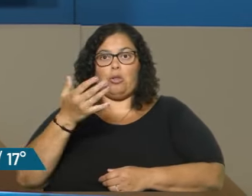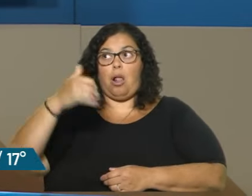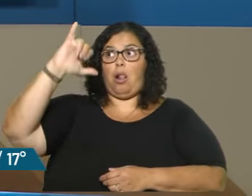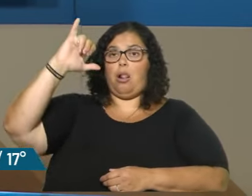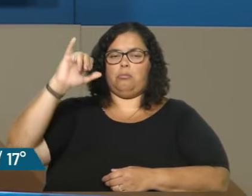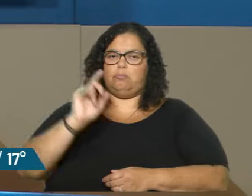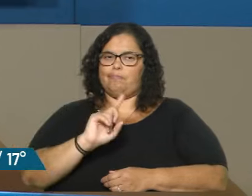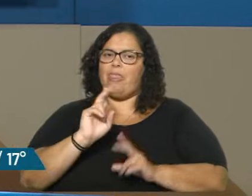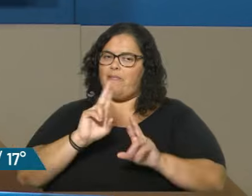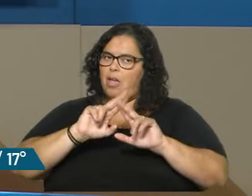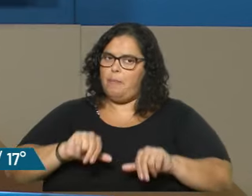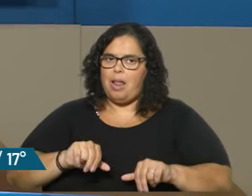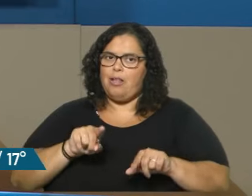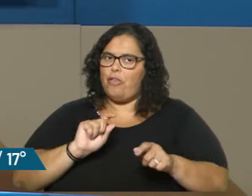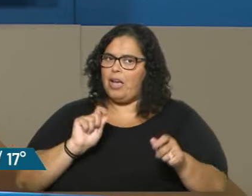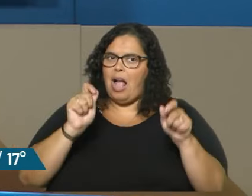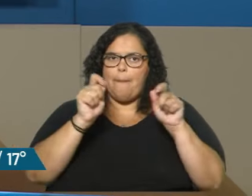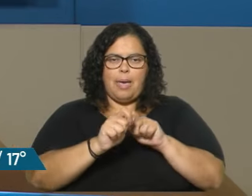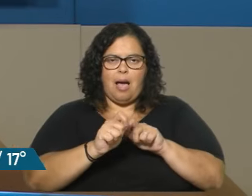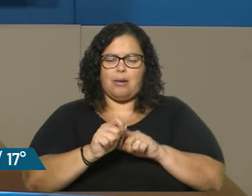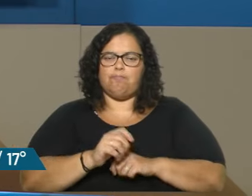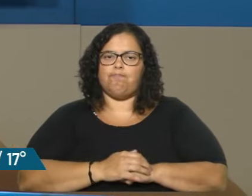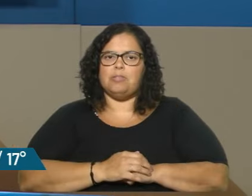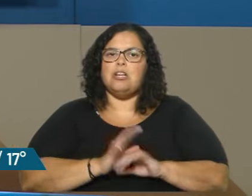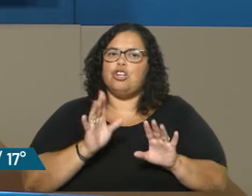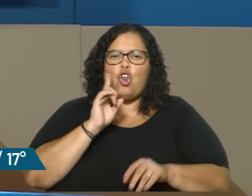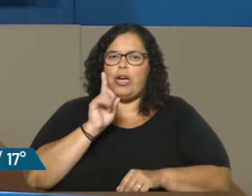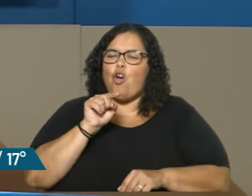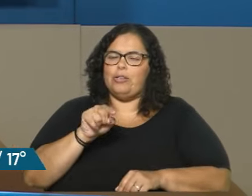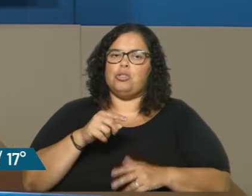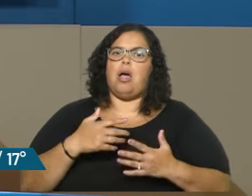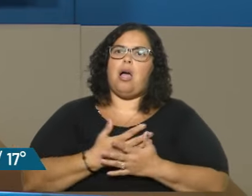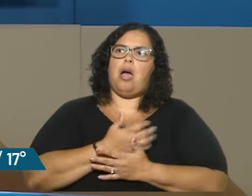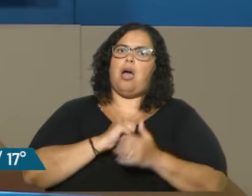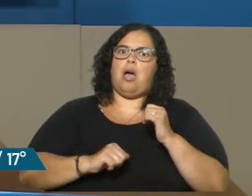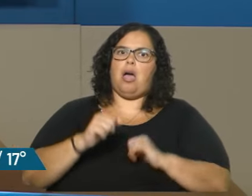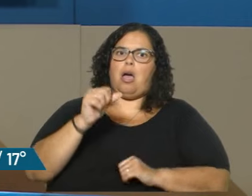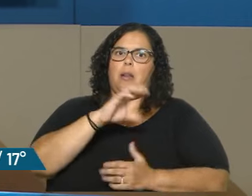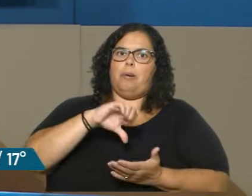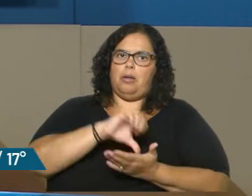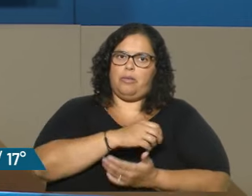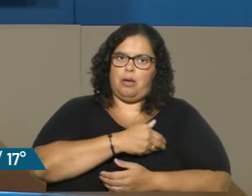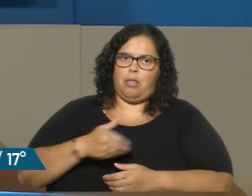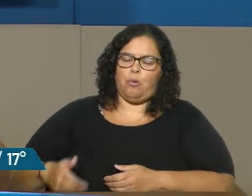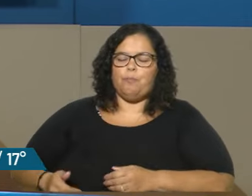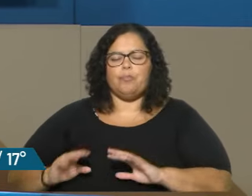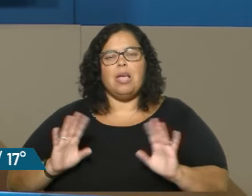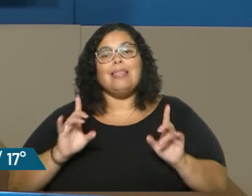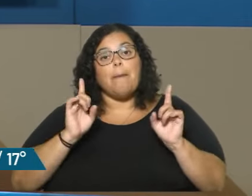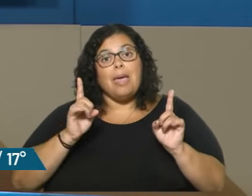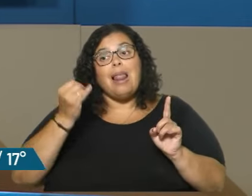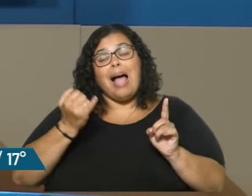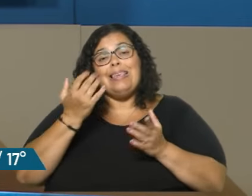de alguna forma, cambiarlo. Tampoco no creo que le haga tanto daño al Estado. Y, además, hay mucho impuesto que se puede sacar,